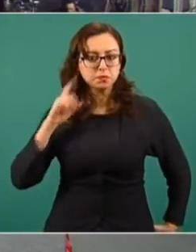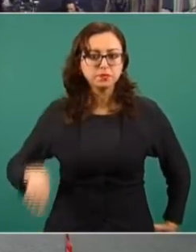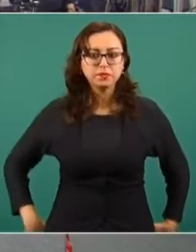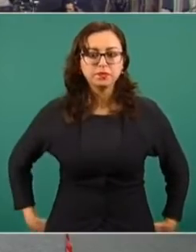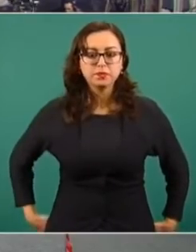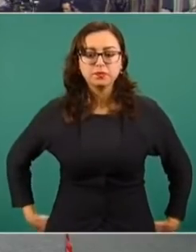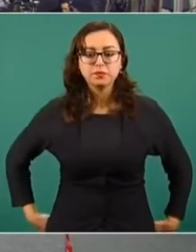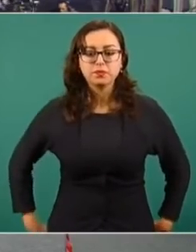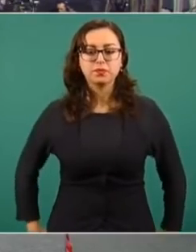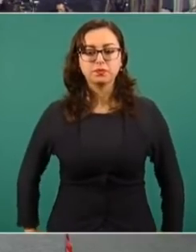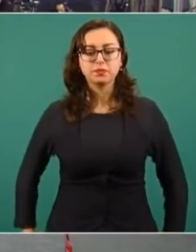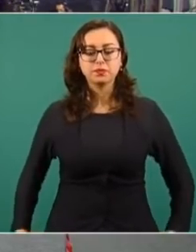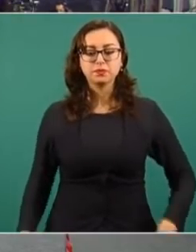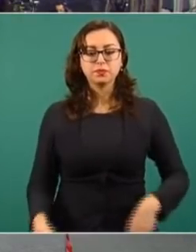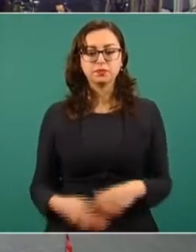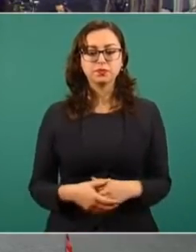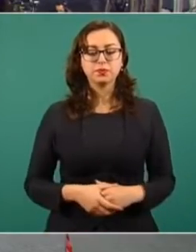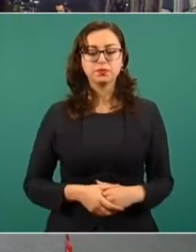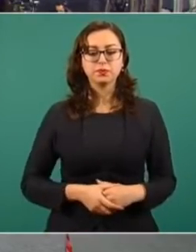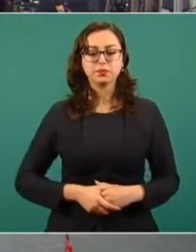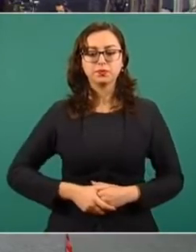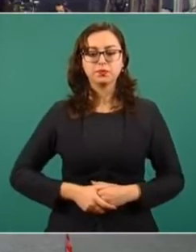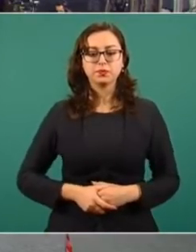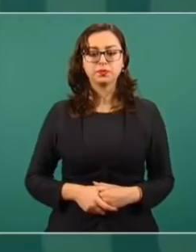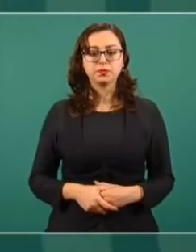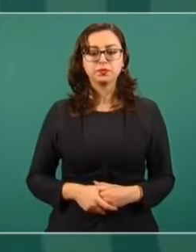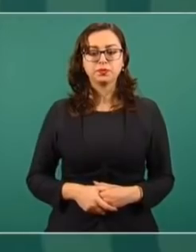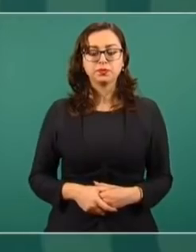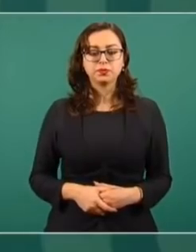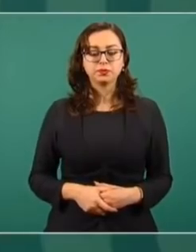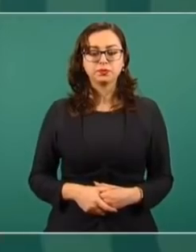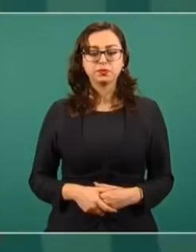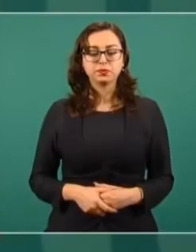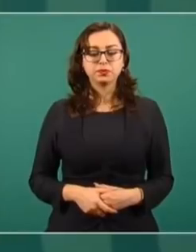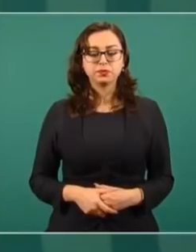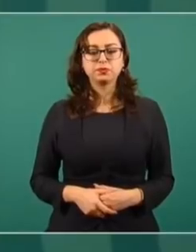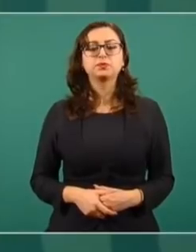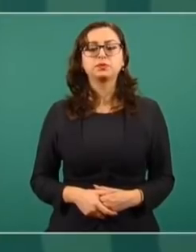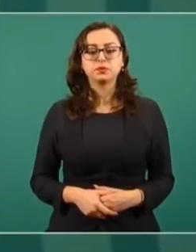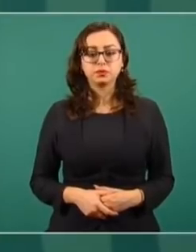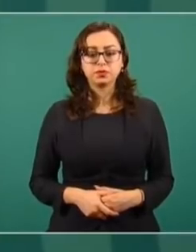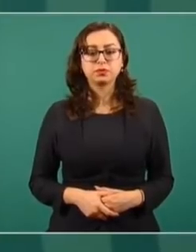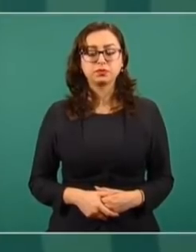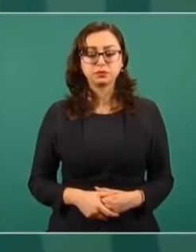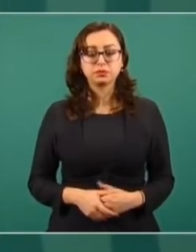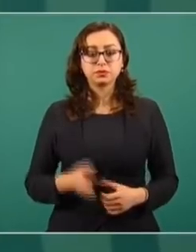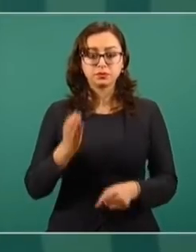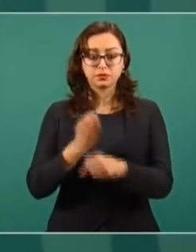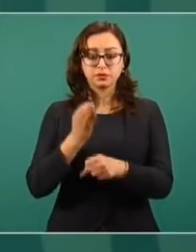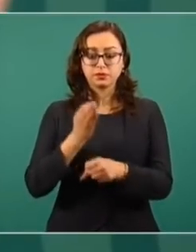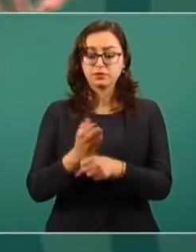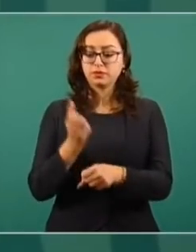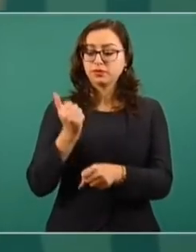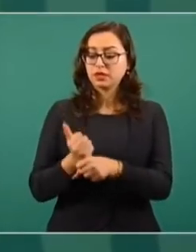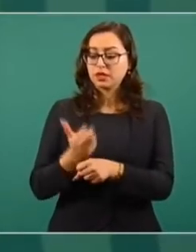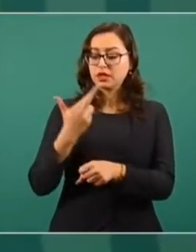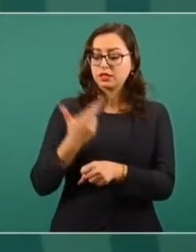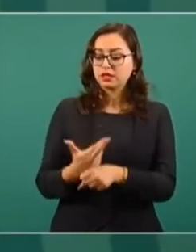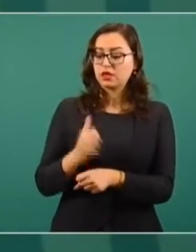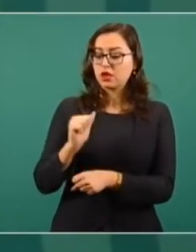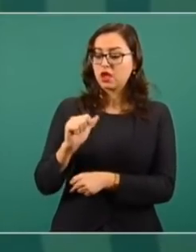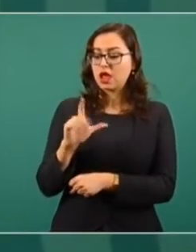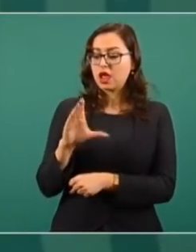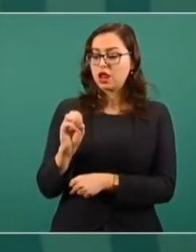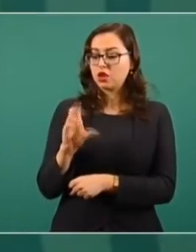Sí, miren, de hecho, ahorita el secretario Jorge Alcocer y Hugo López-Gatell, a